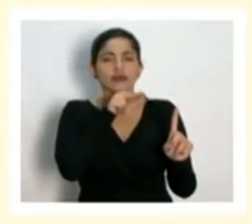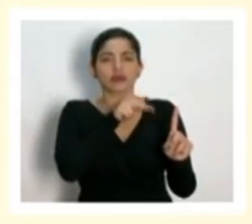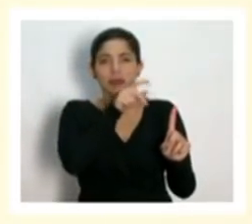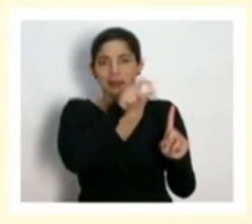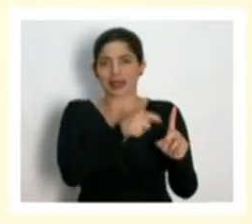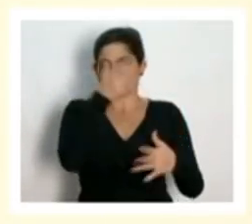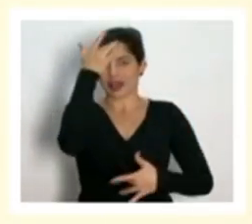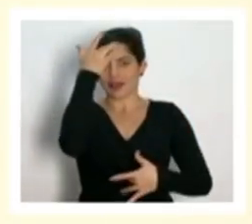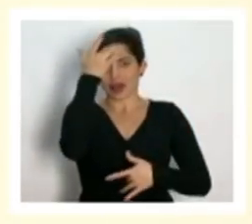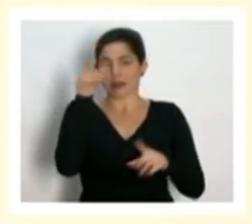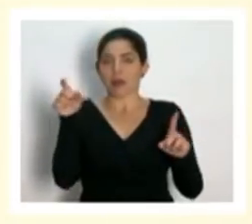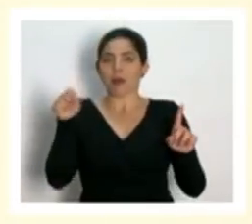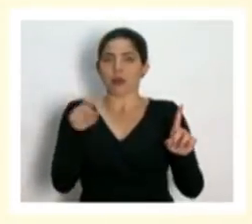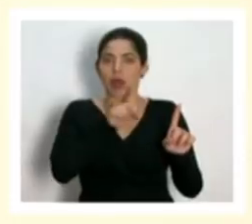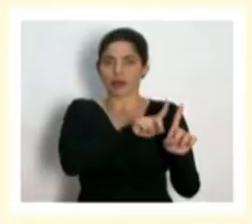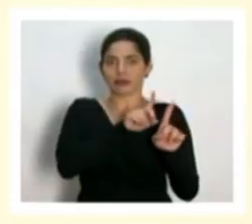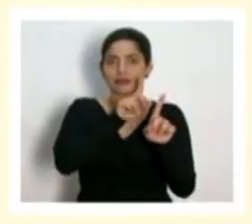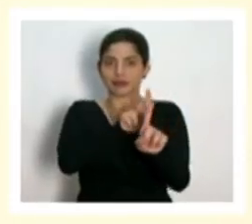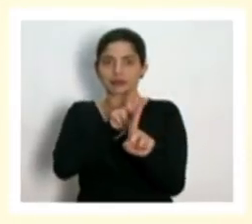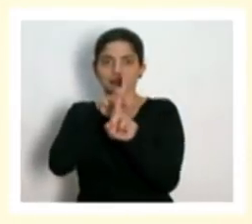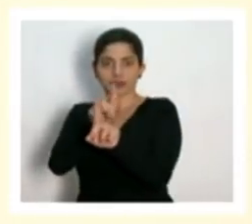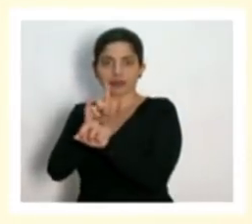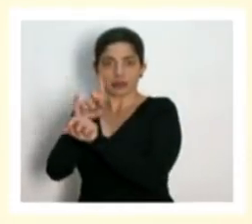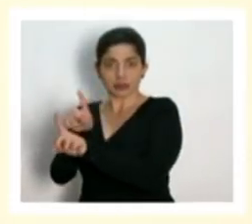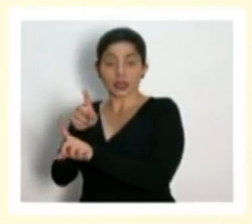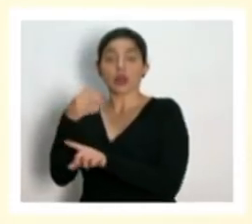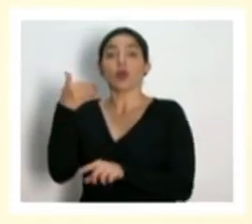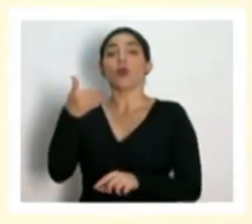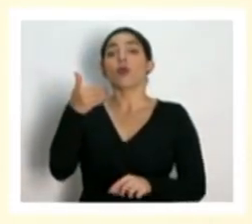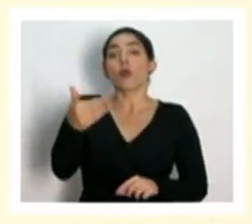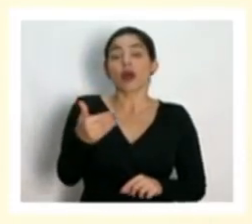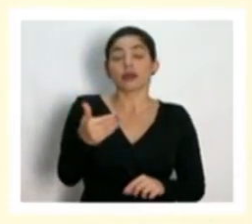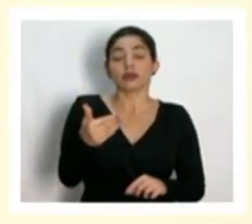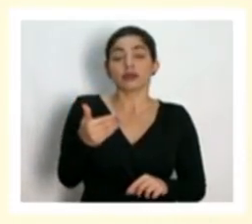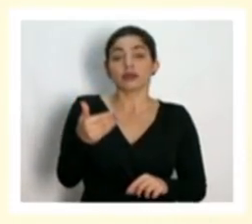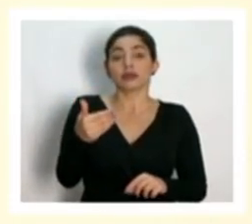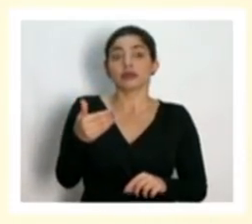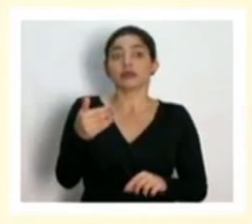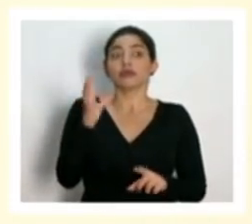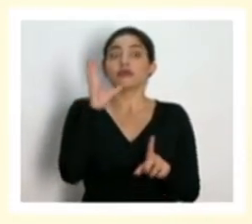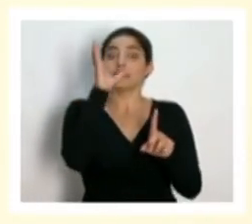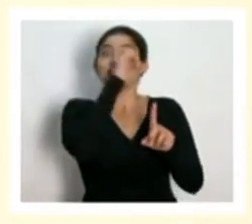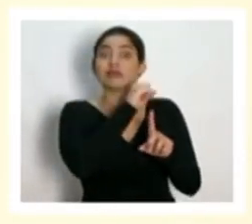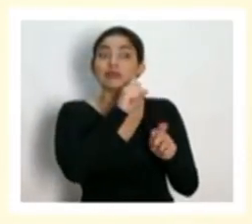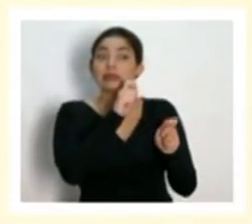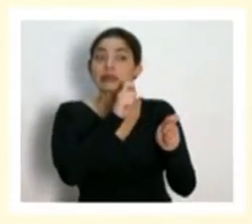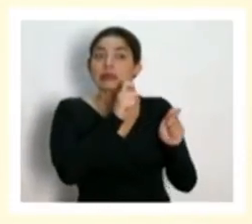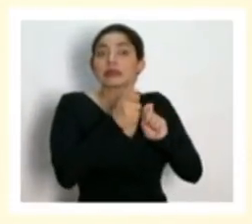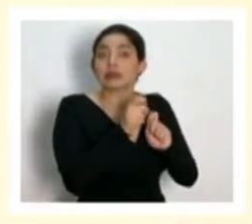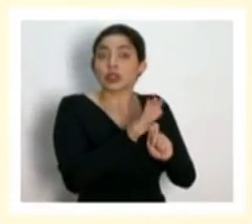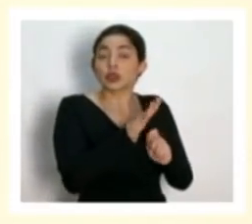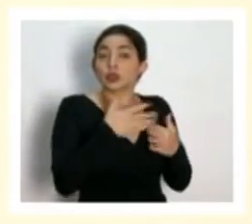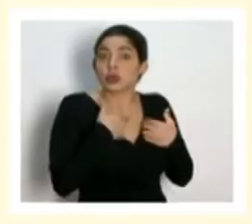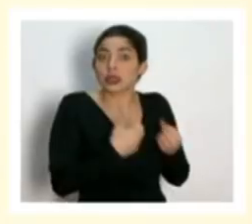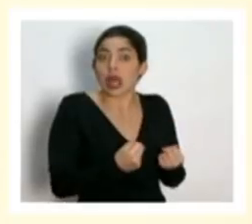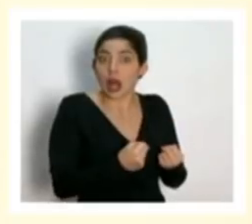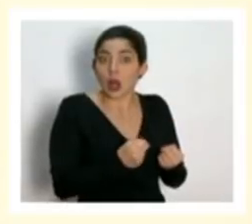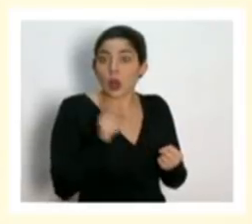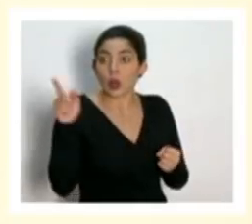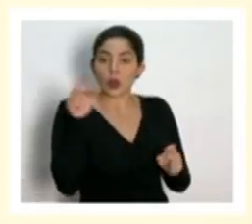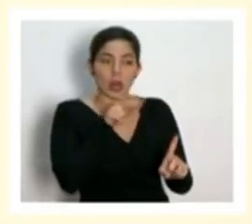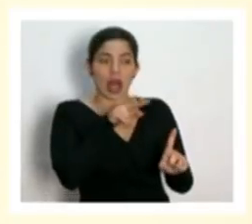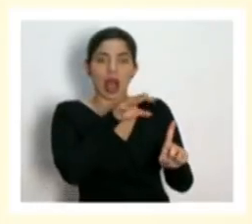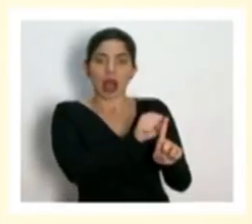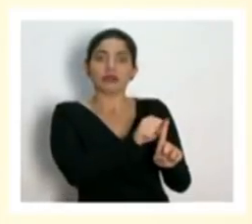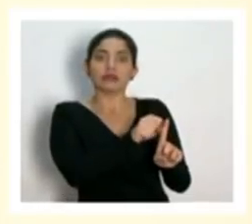y que en el momento que se note una variación en la condición de salud de